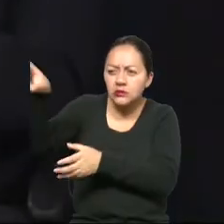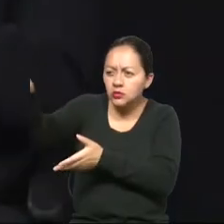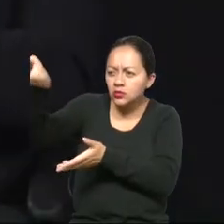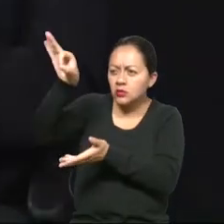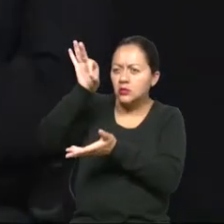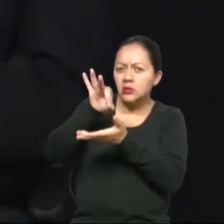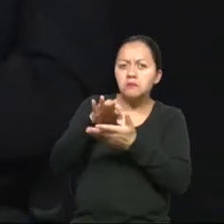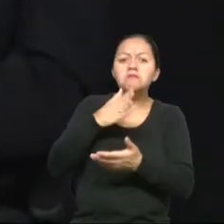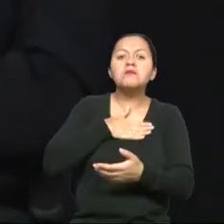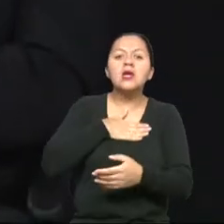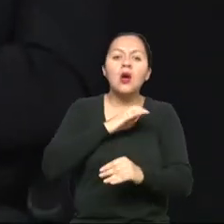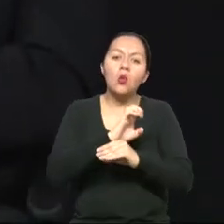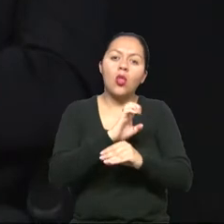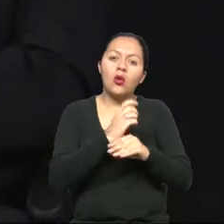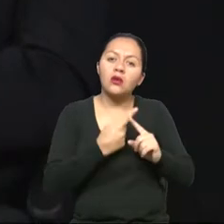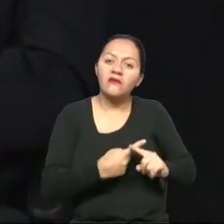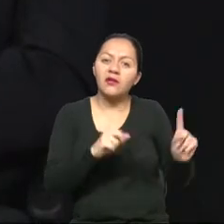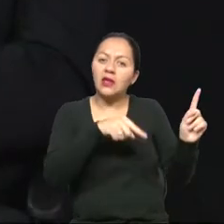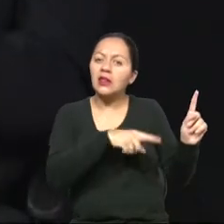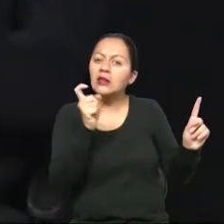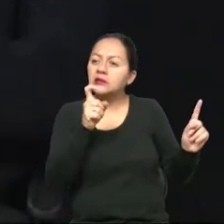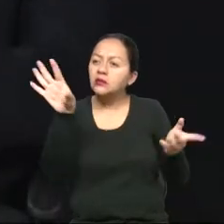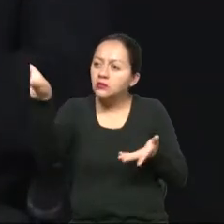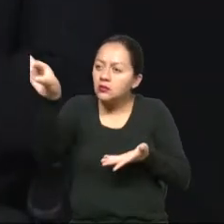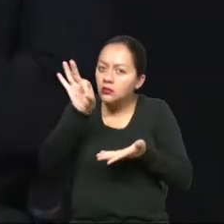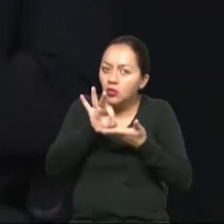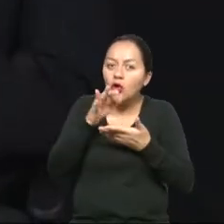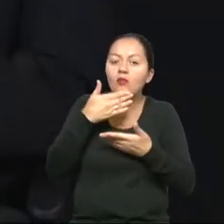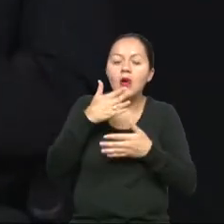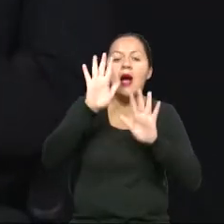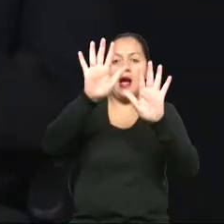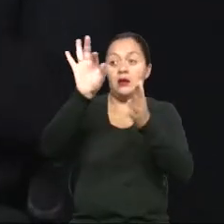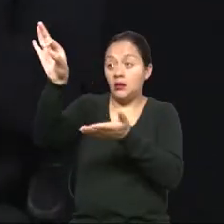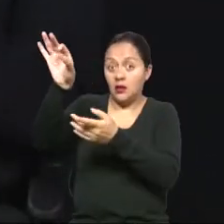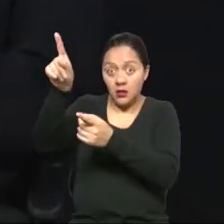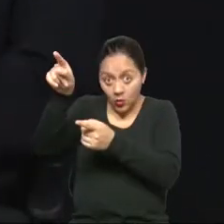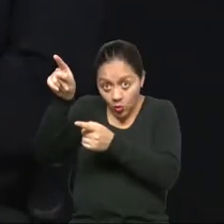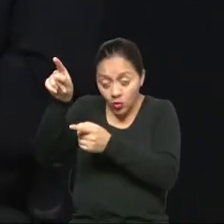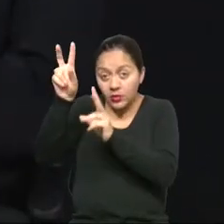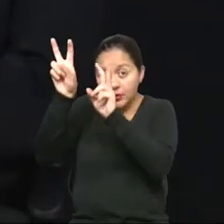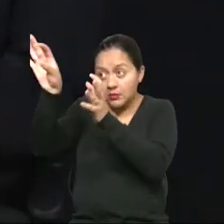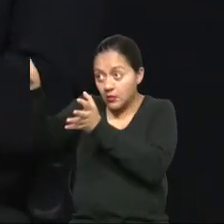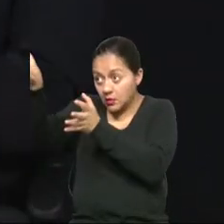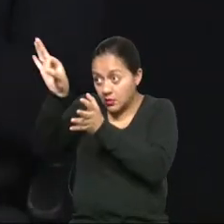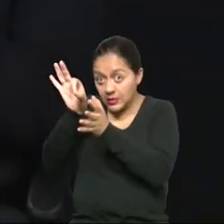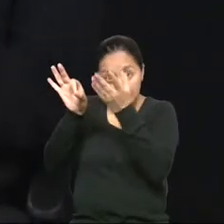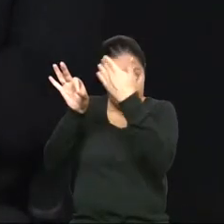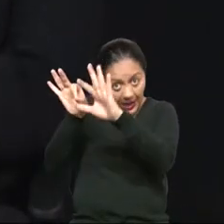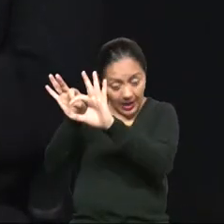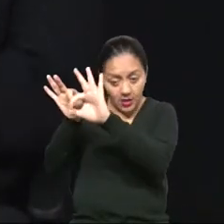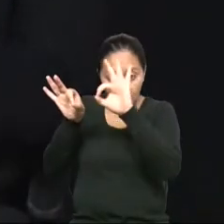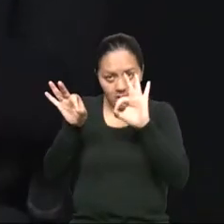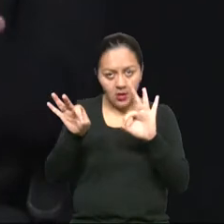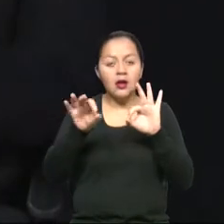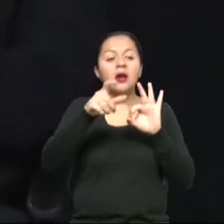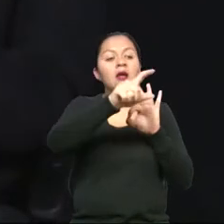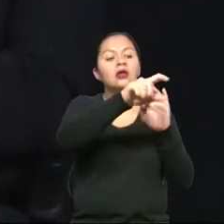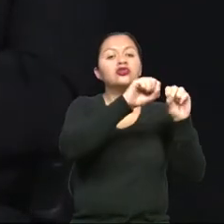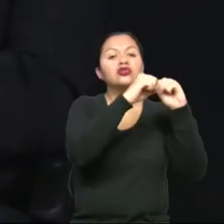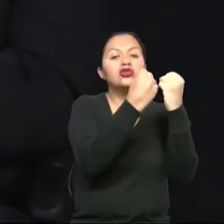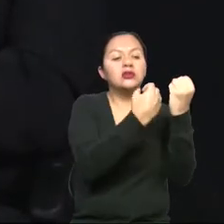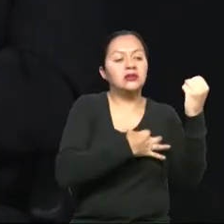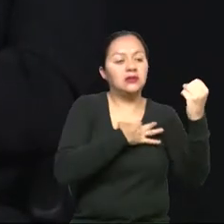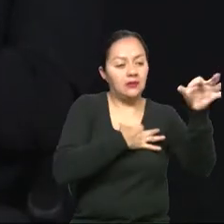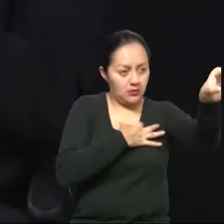algo para mi realidad. Entonces, yo lo que hago es reunir un grupo de partes interesadas que implicarían, en este caso, la sociedad